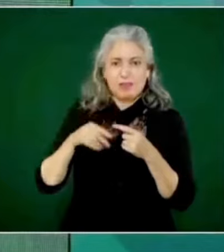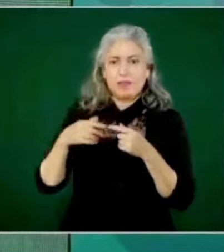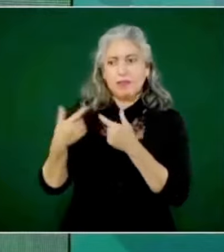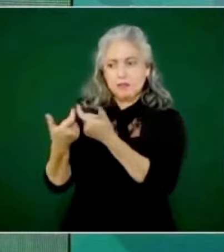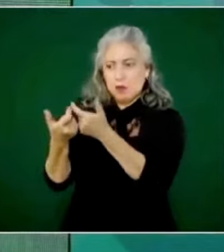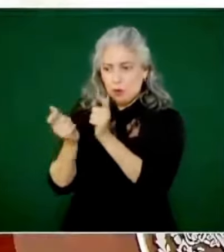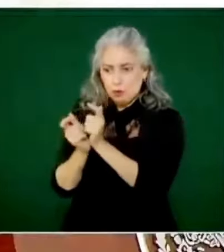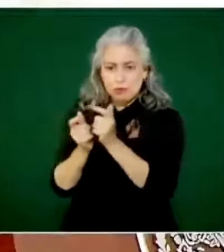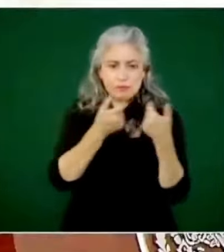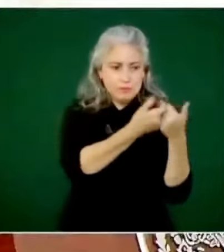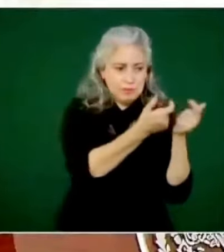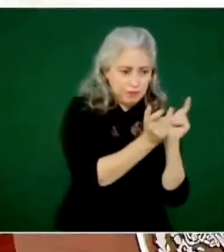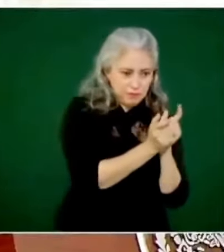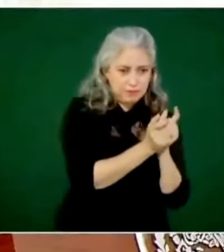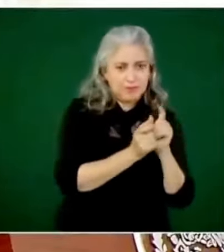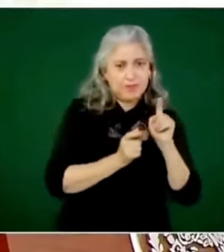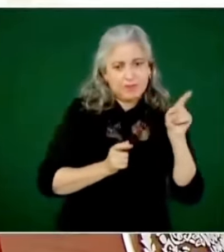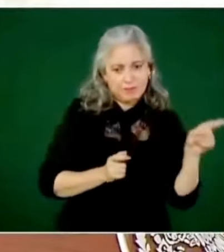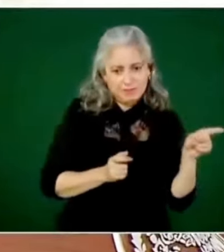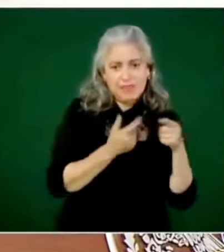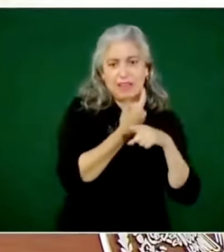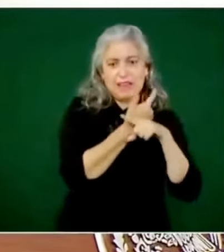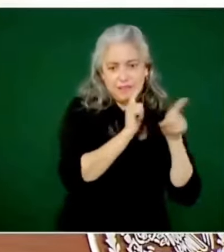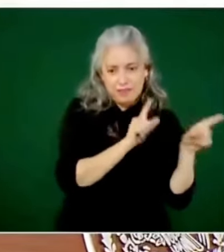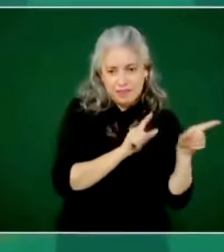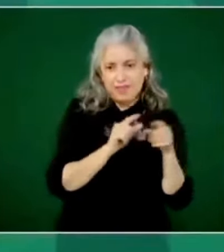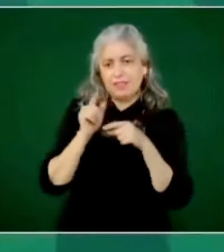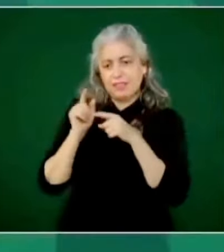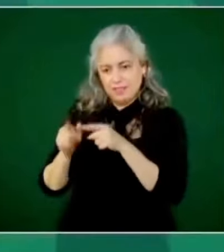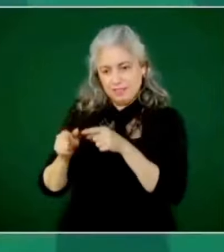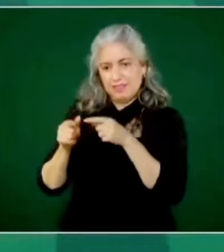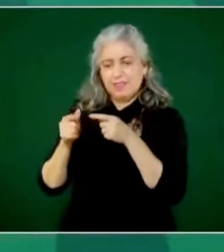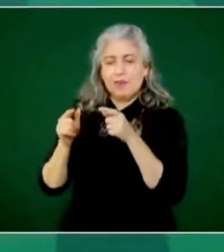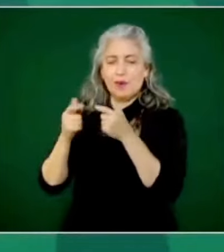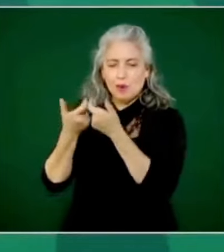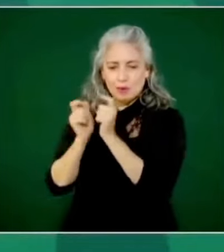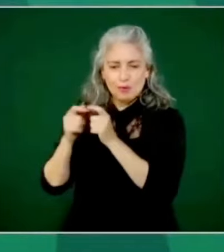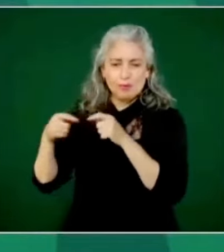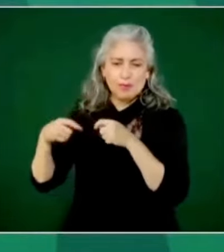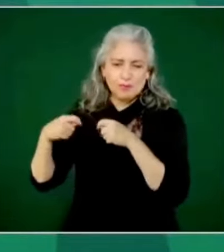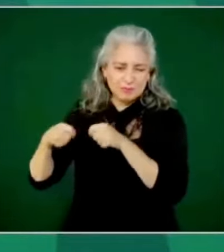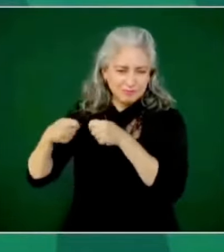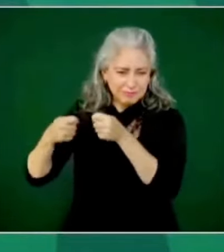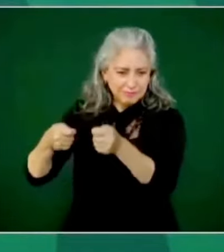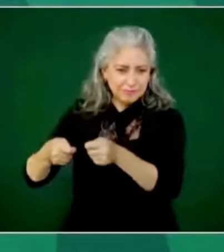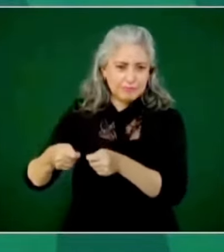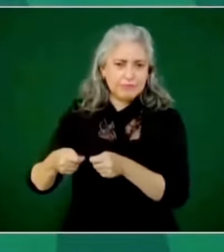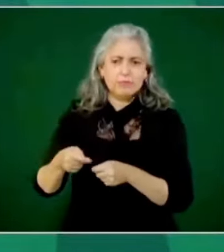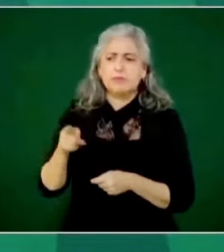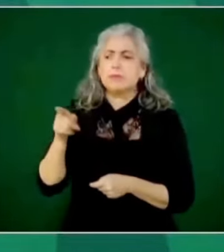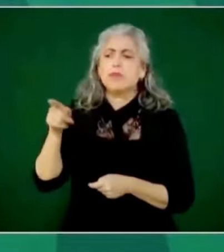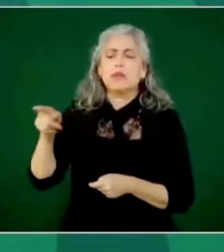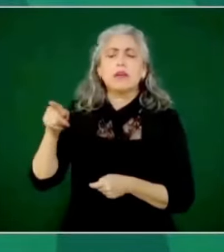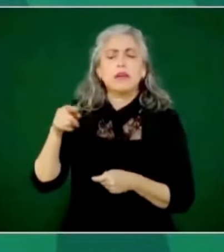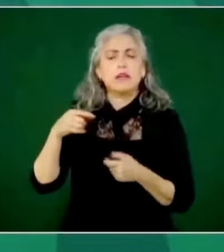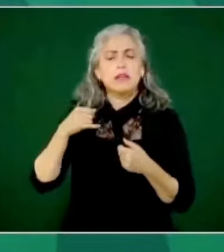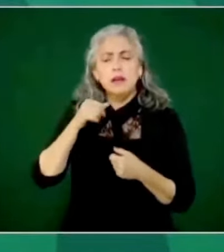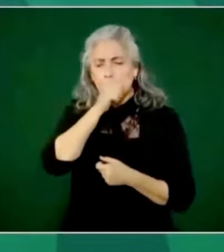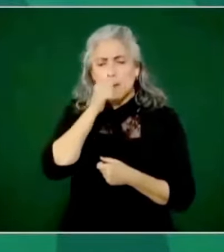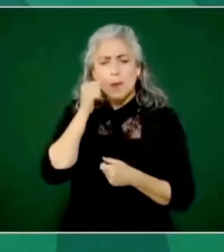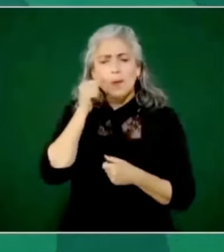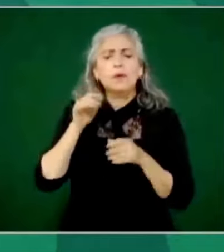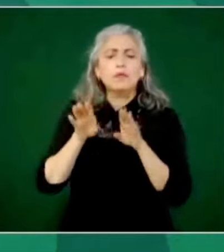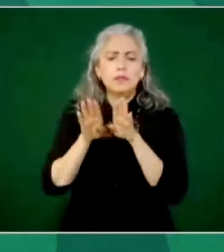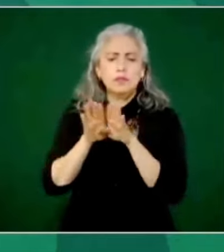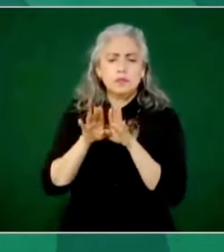y también en la lucha contra la intervención y el imperio. Juárez fue reformador y